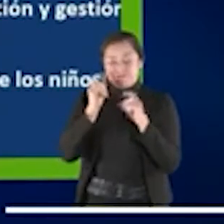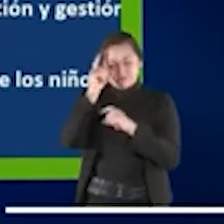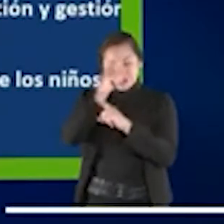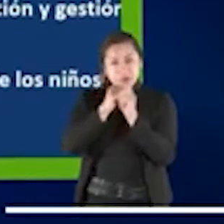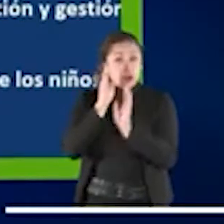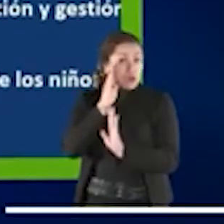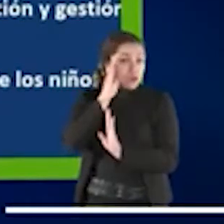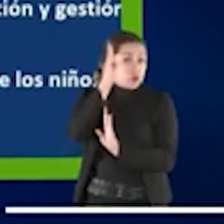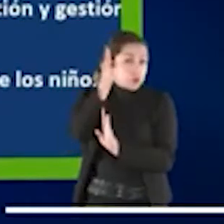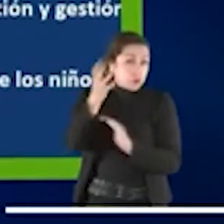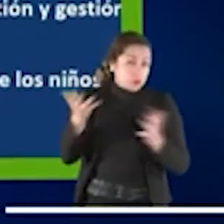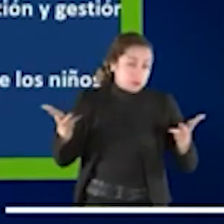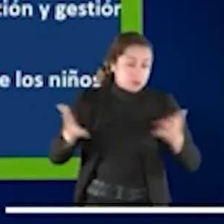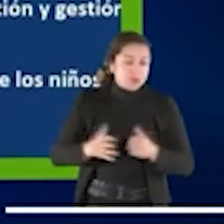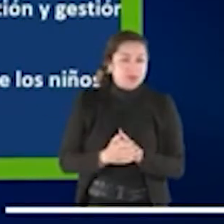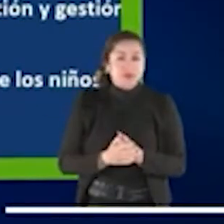futuro.